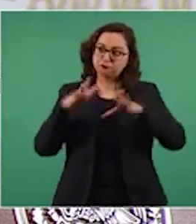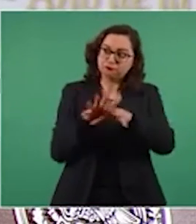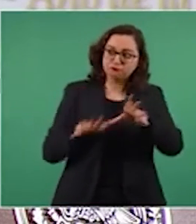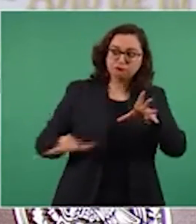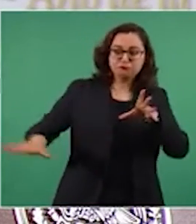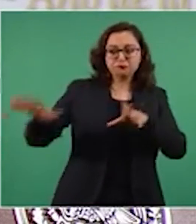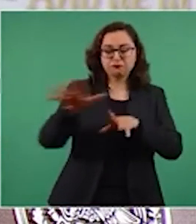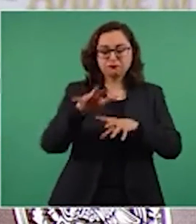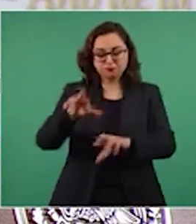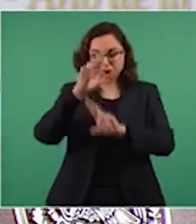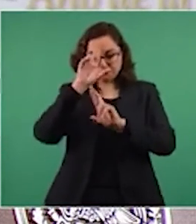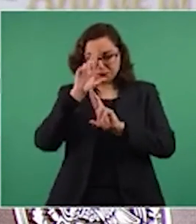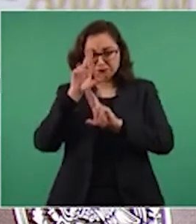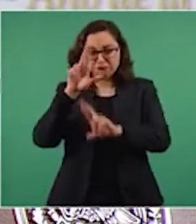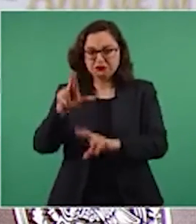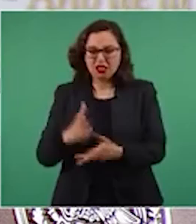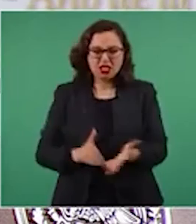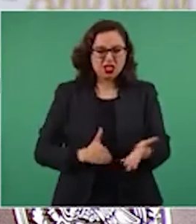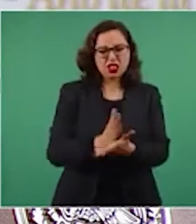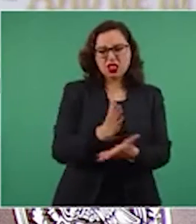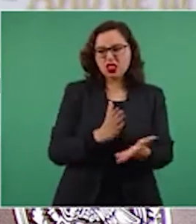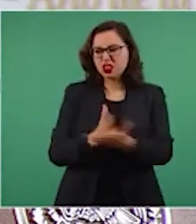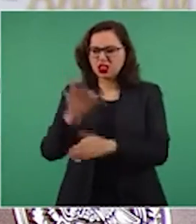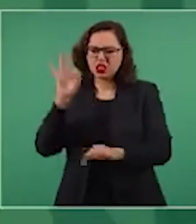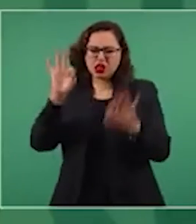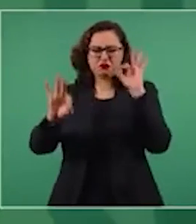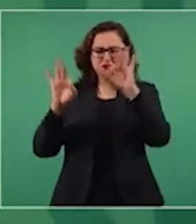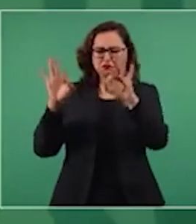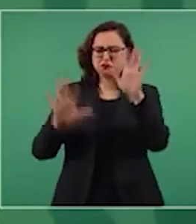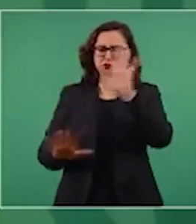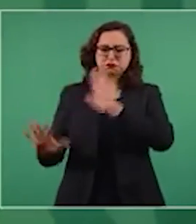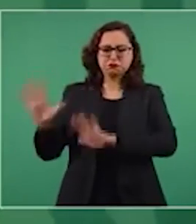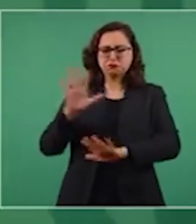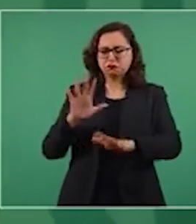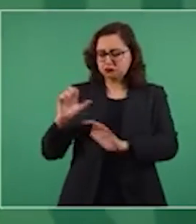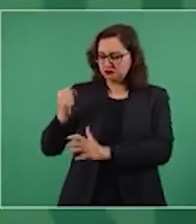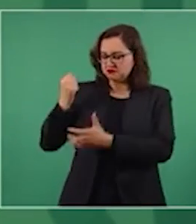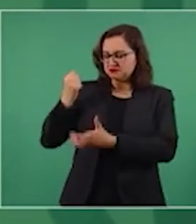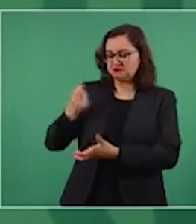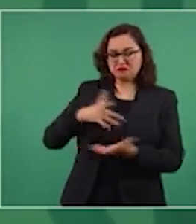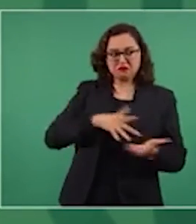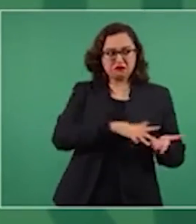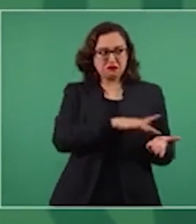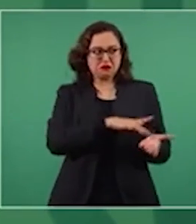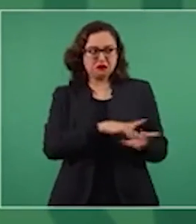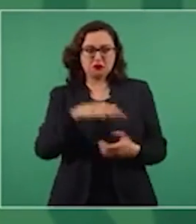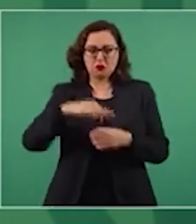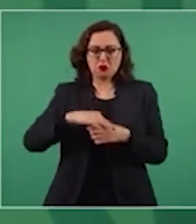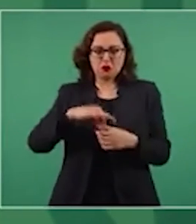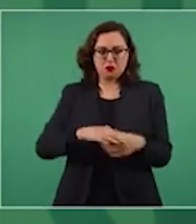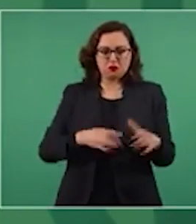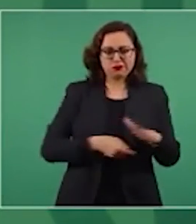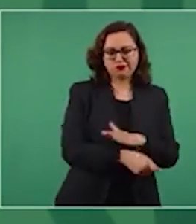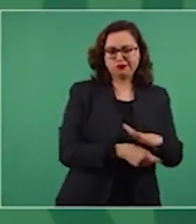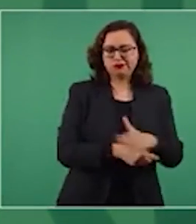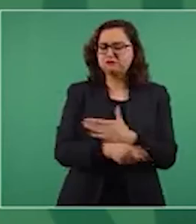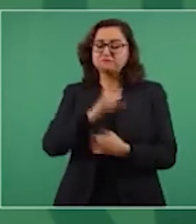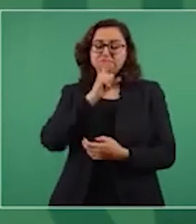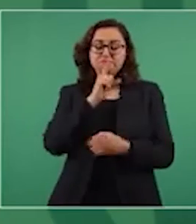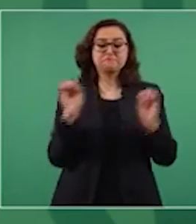que no influyó, que no utilizó el presupuesto, que no permitió